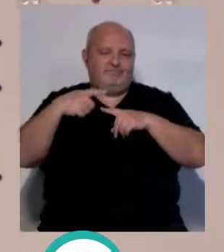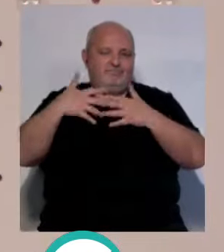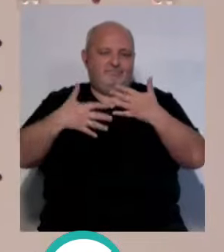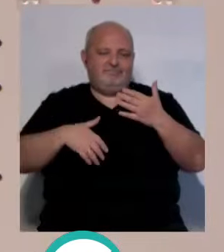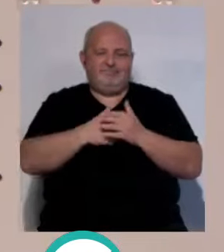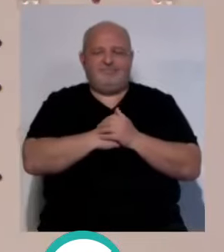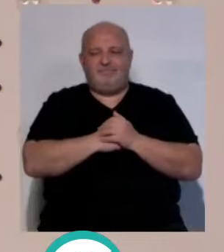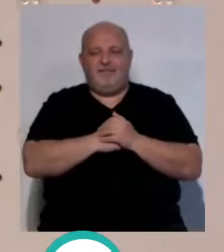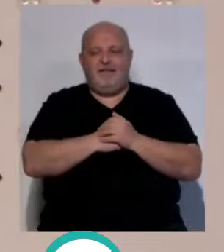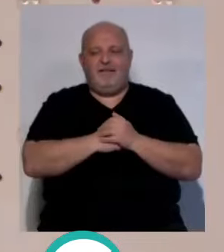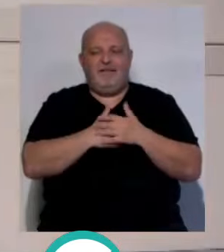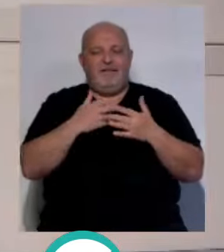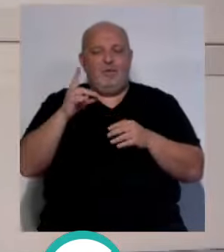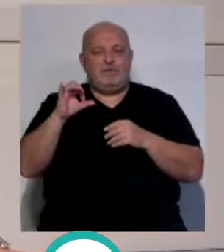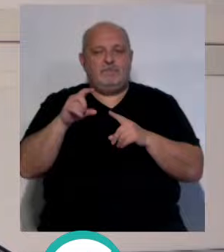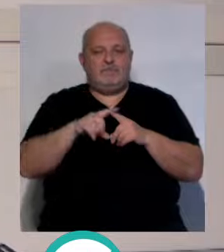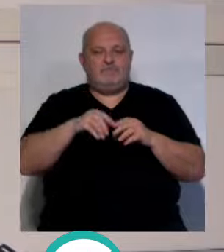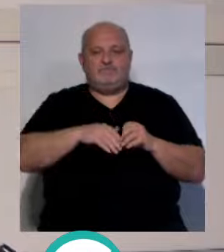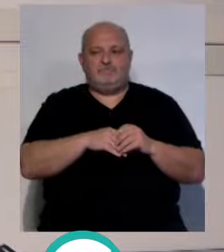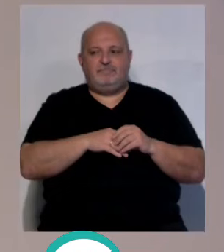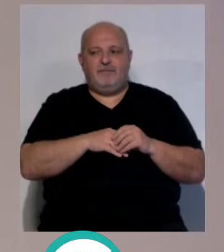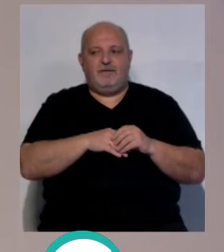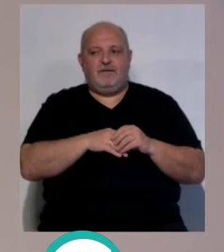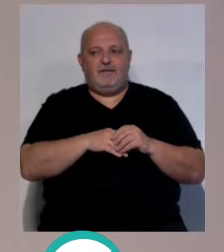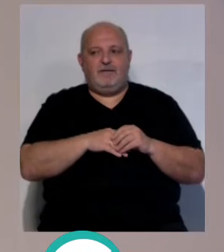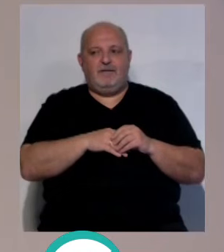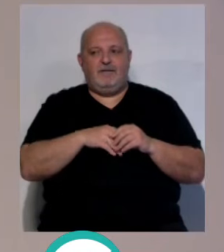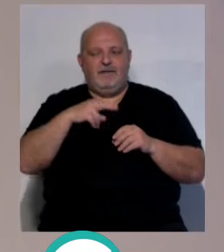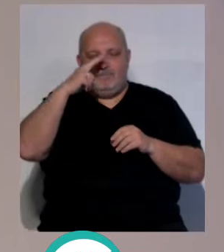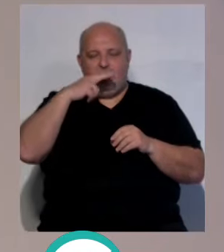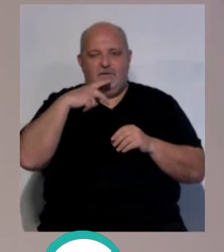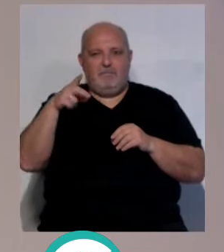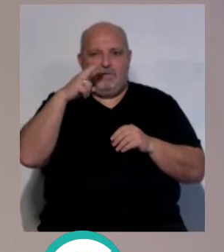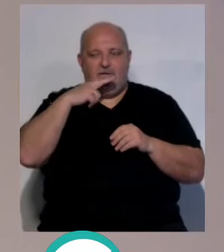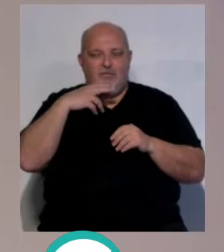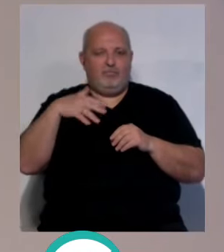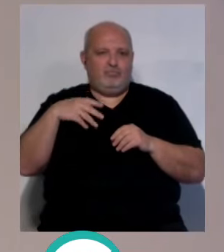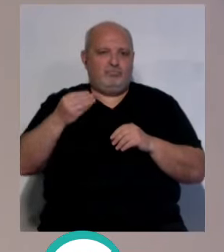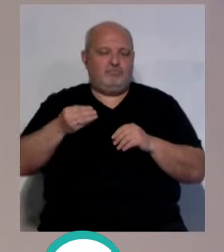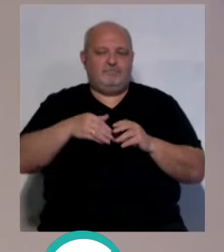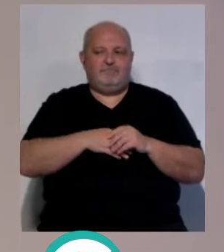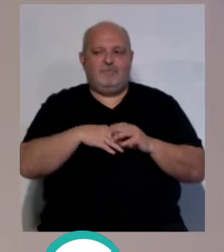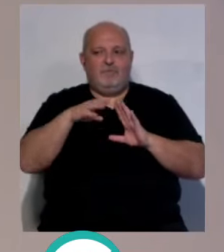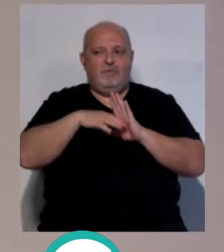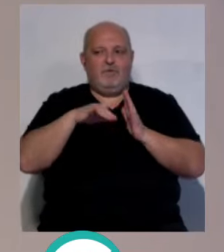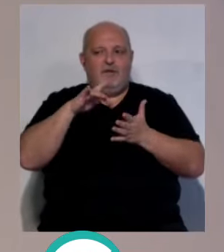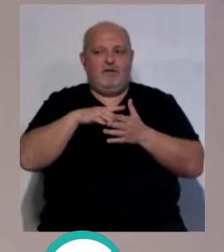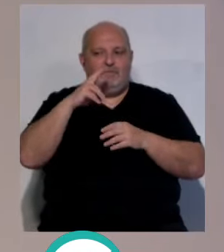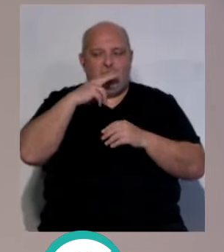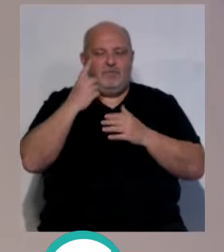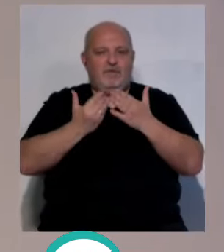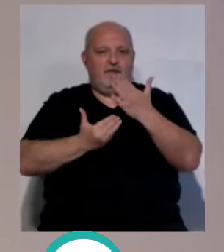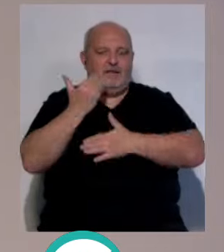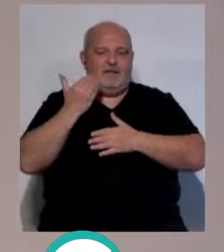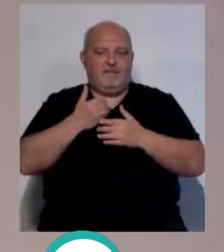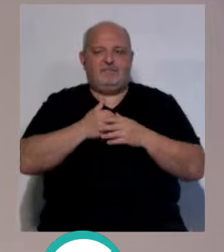muy bien. Nos alegramos. Luis, igualmente, gracias. padre era un fuera de serie. ¿Sí? Ojo, el padre era un fuera de serie. ¿Hacemos un programa especial dedicado a ello y a